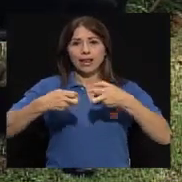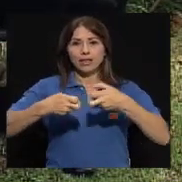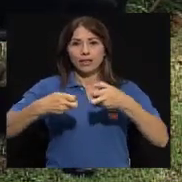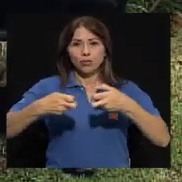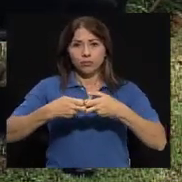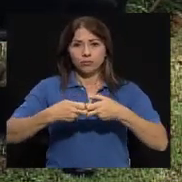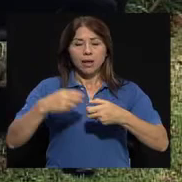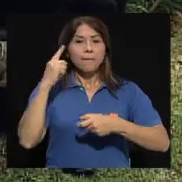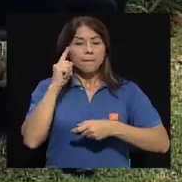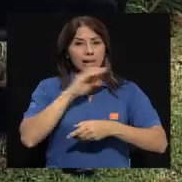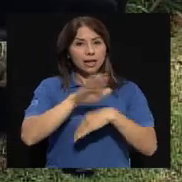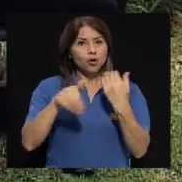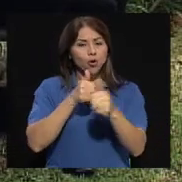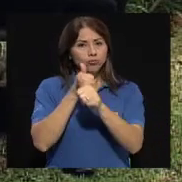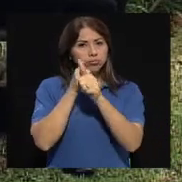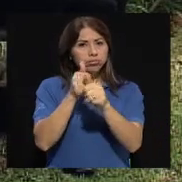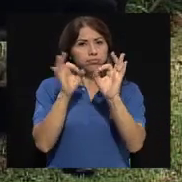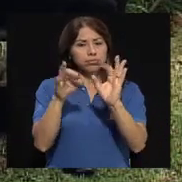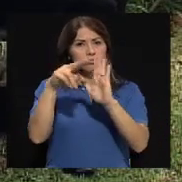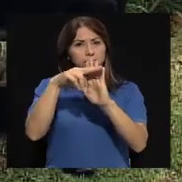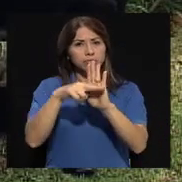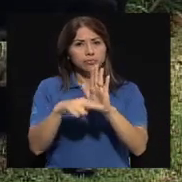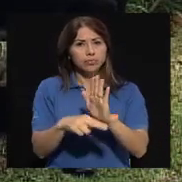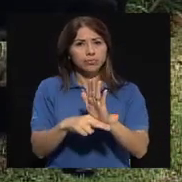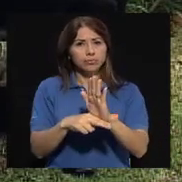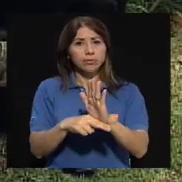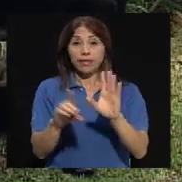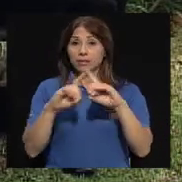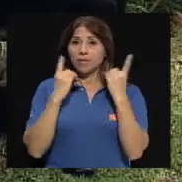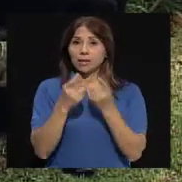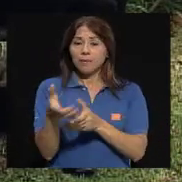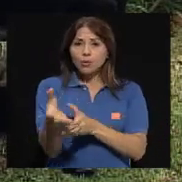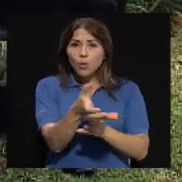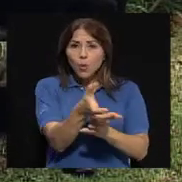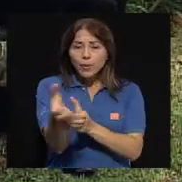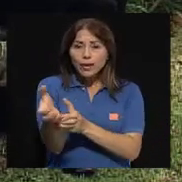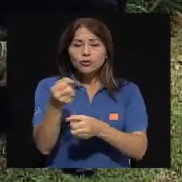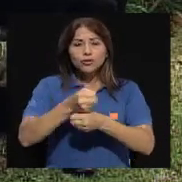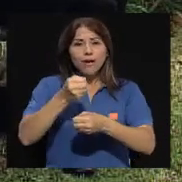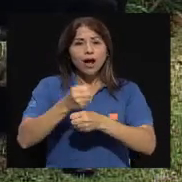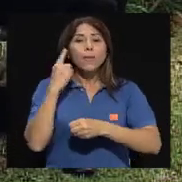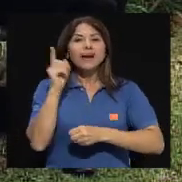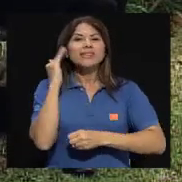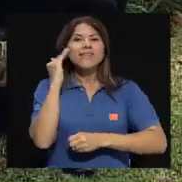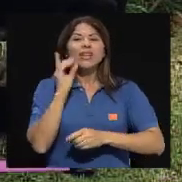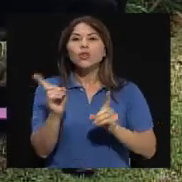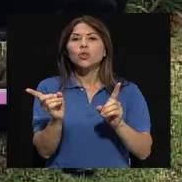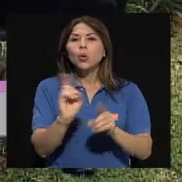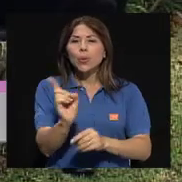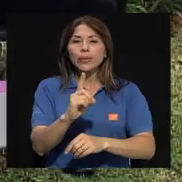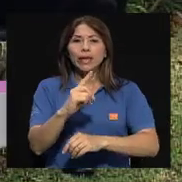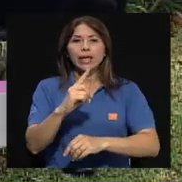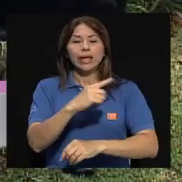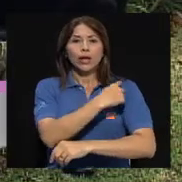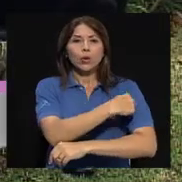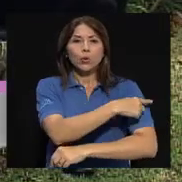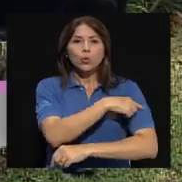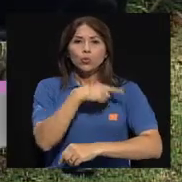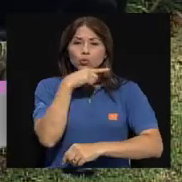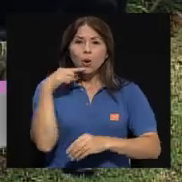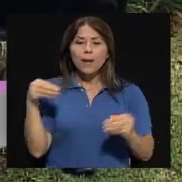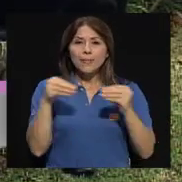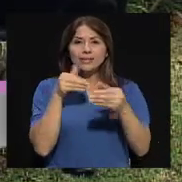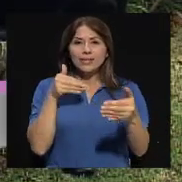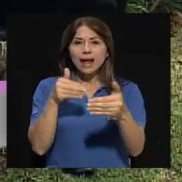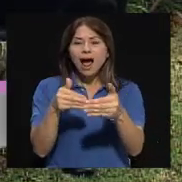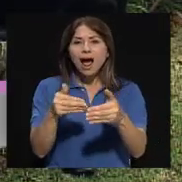dónde está el centro, la Cruz Roja más cercana, los teléfonos de bomberos y también... Y compartirlo con todas nuestras familias. Sí,